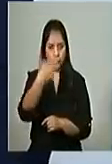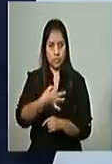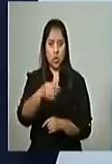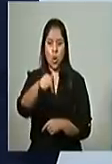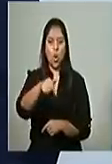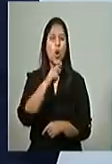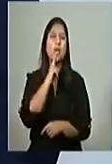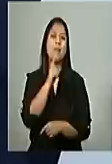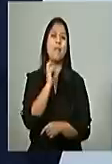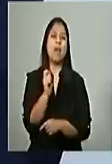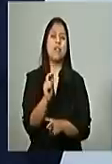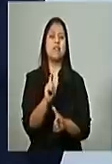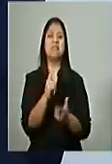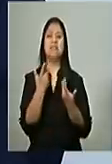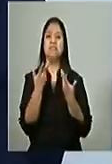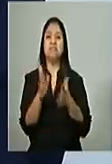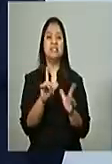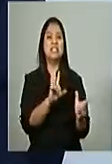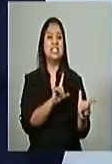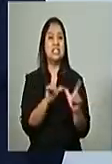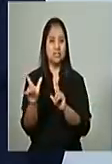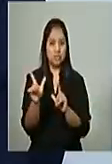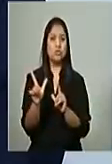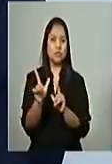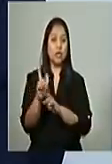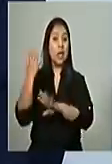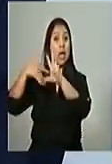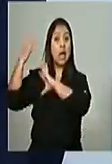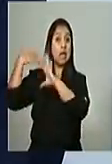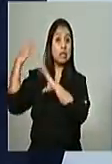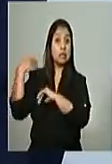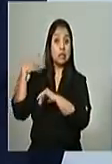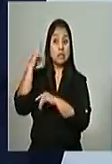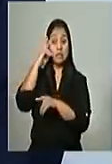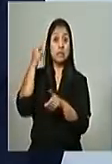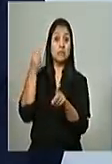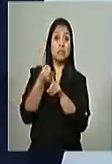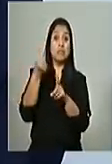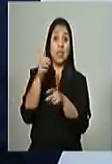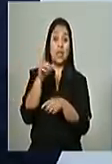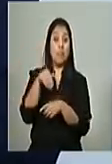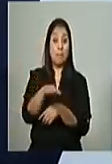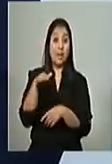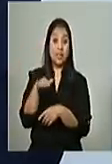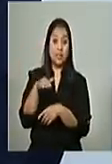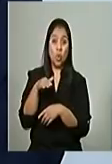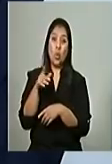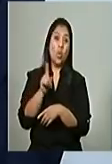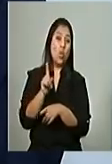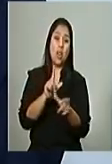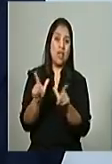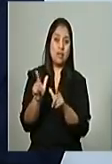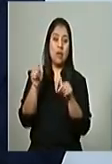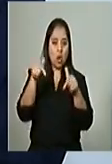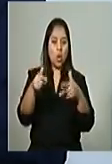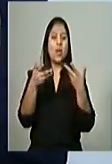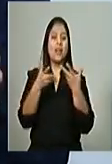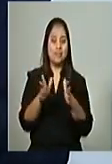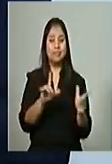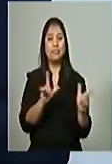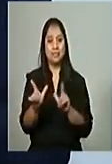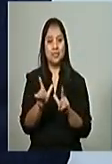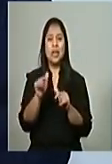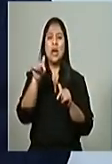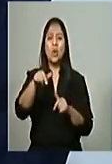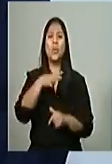mejor preparados que hace seis meses. Hoy tenemos más camas listas